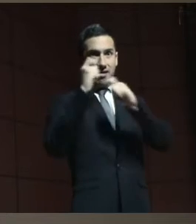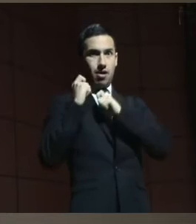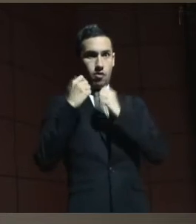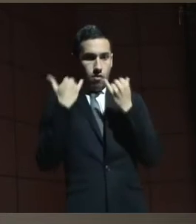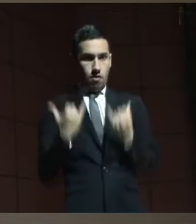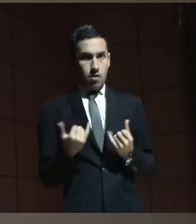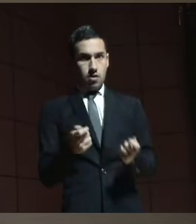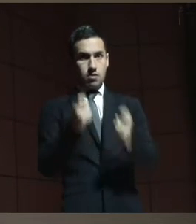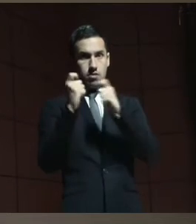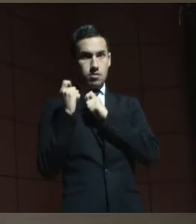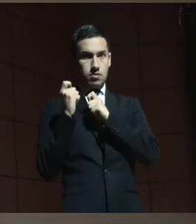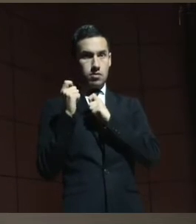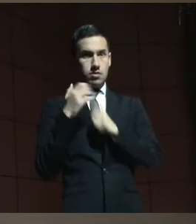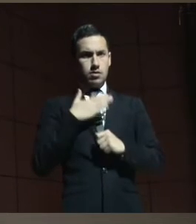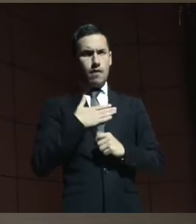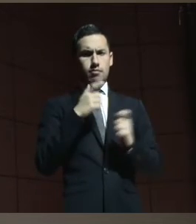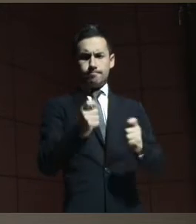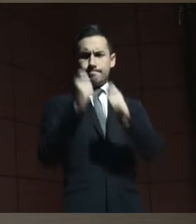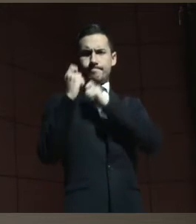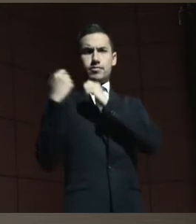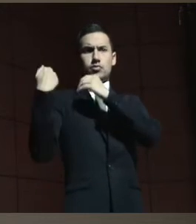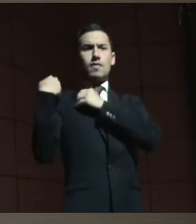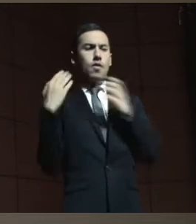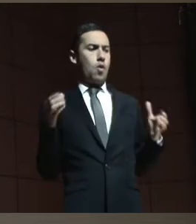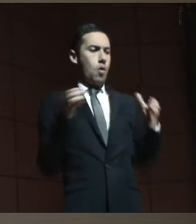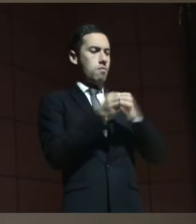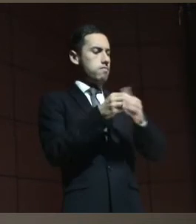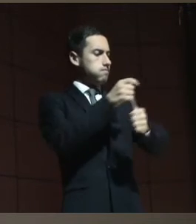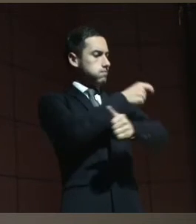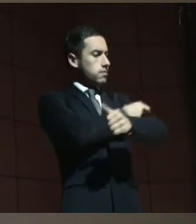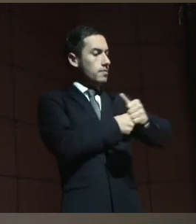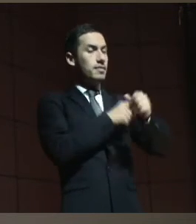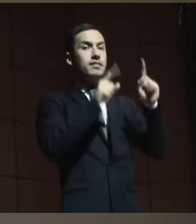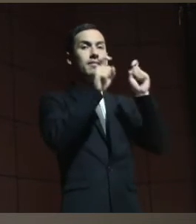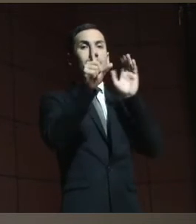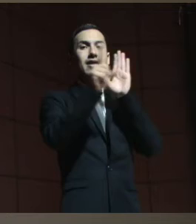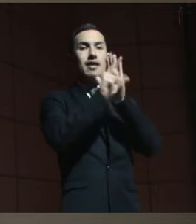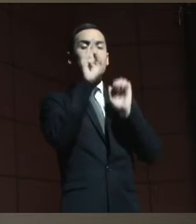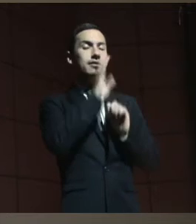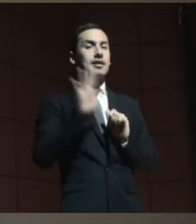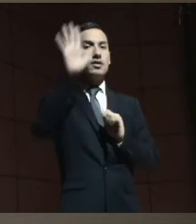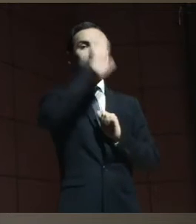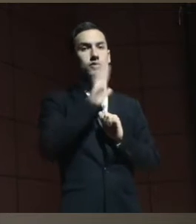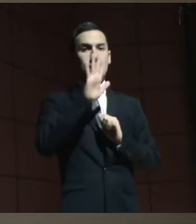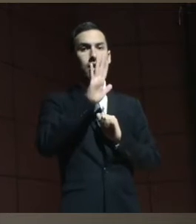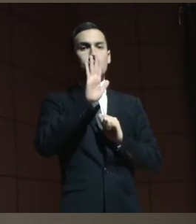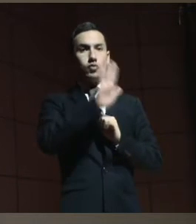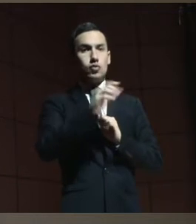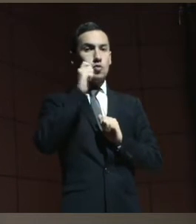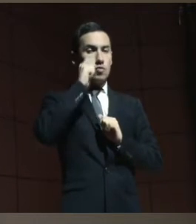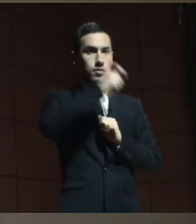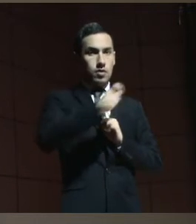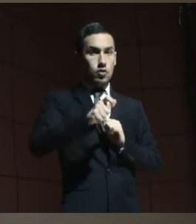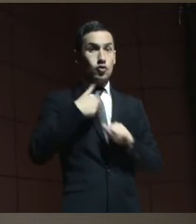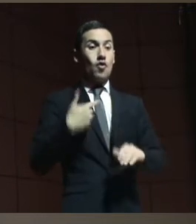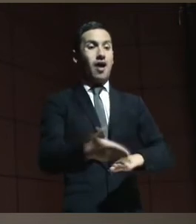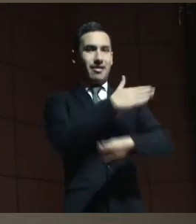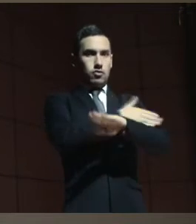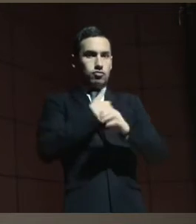que es ser titular de un comité que trae la Ley Nacional de Salud Mental, he sido jueza